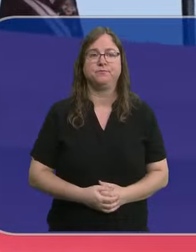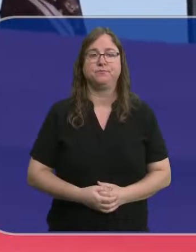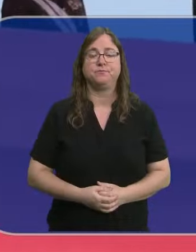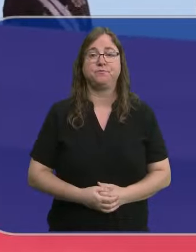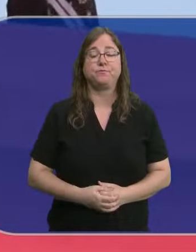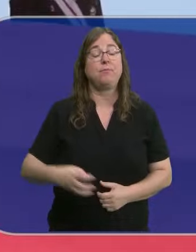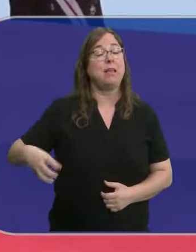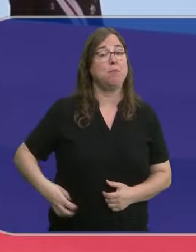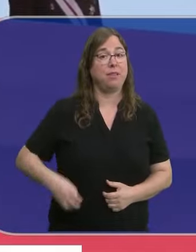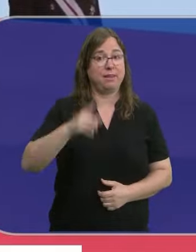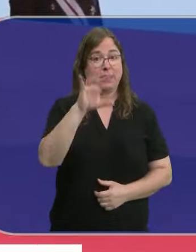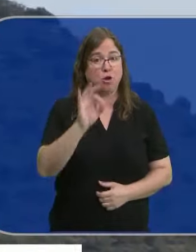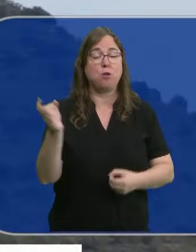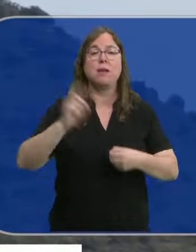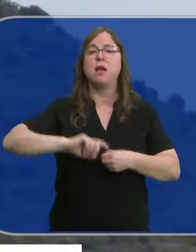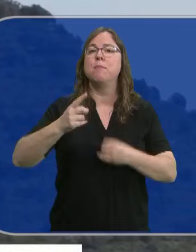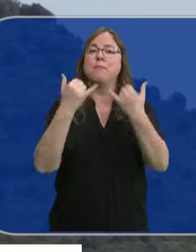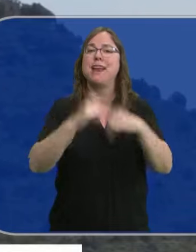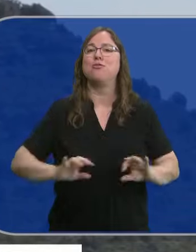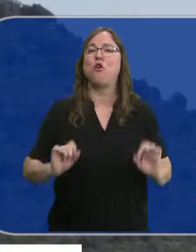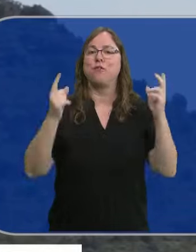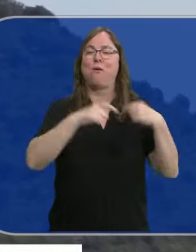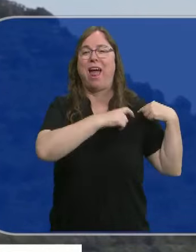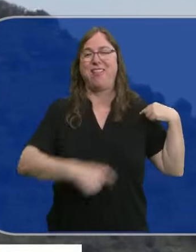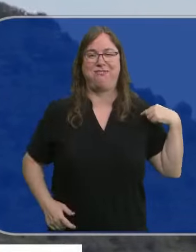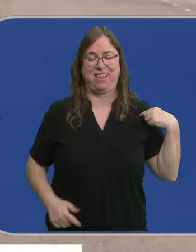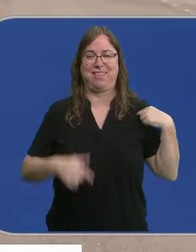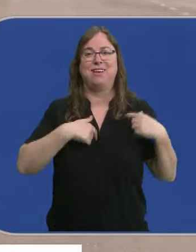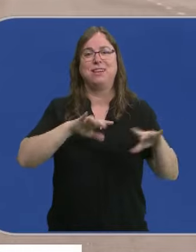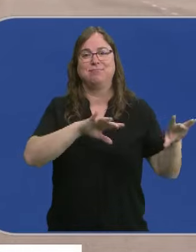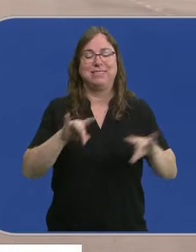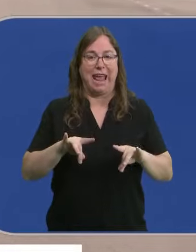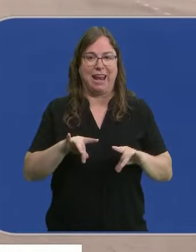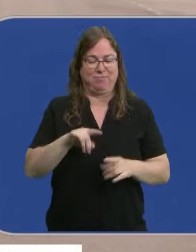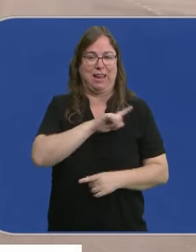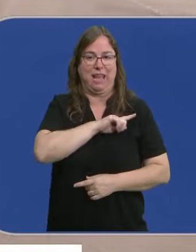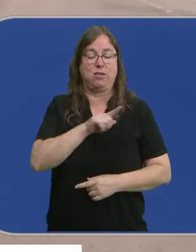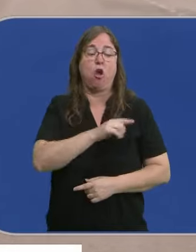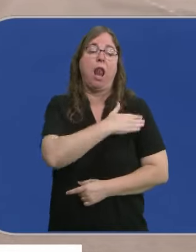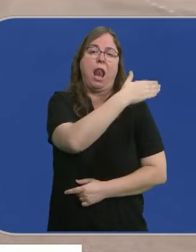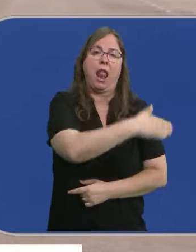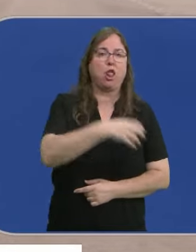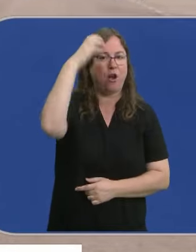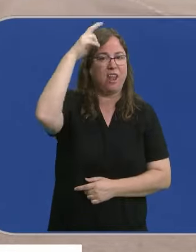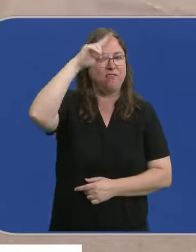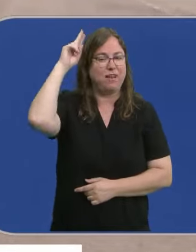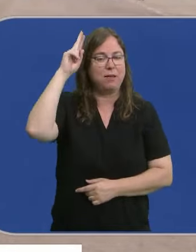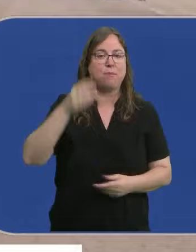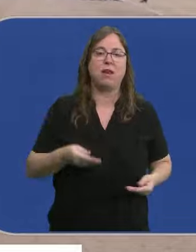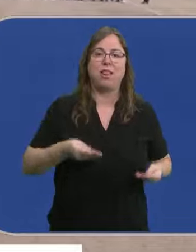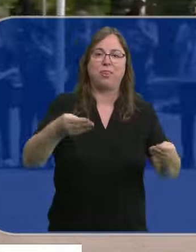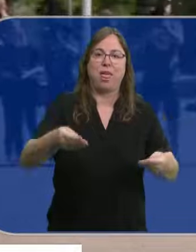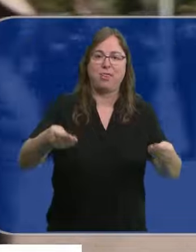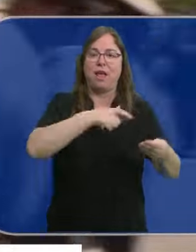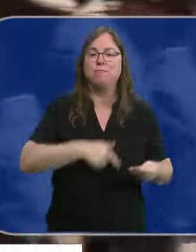La princesa Leonor ha participado en su primer acto oficial como alférez del Ejército de Tierra. Lo ha hecho acompañando al rey Felipe VI en la entrega de despachos